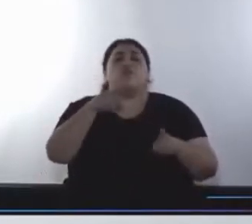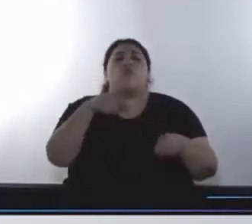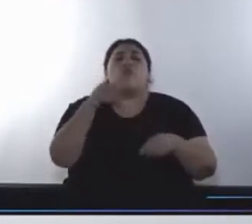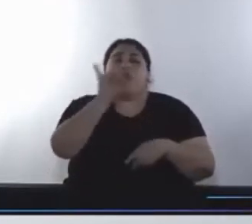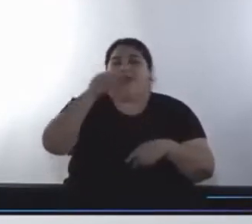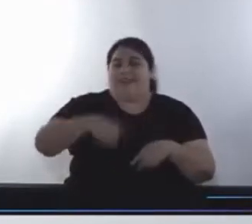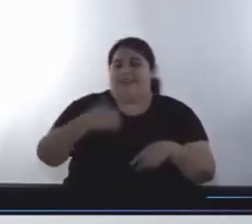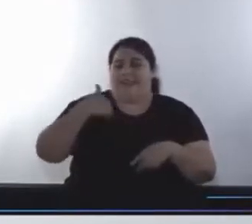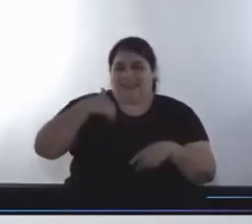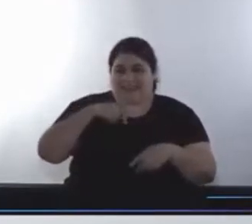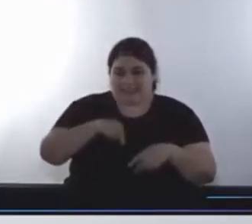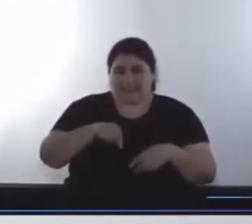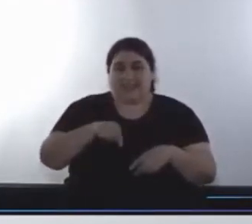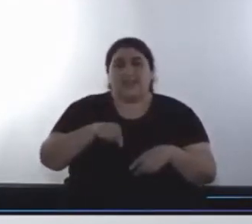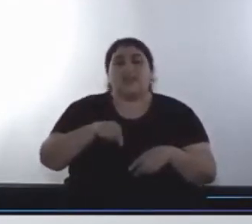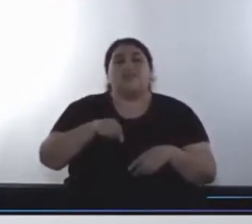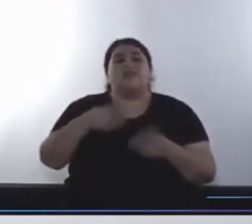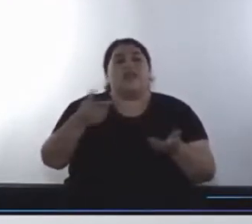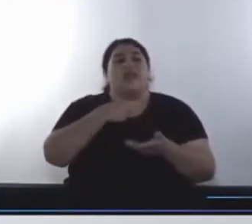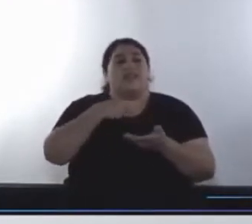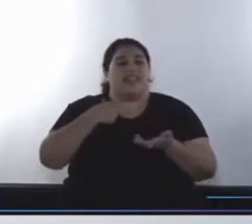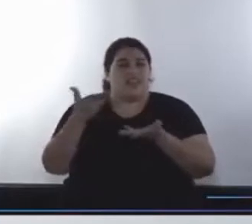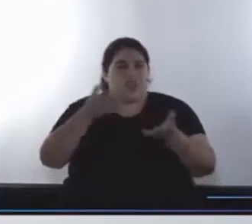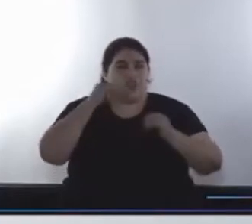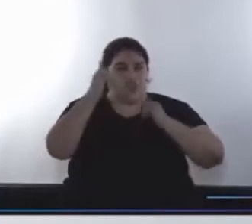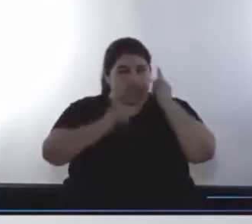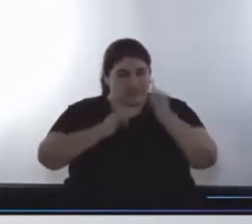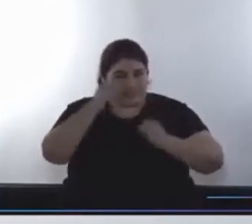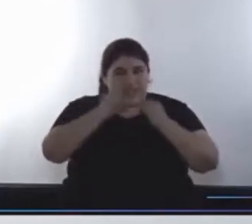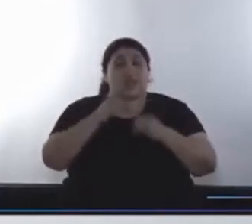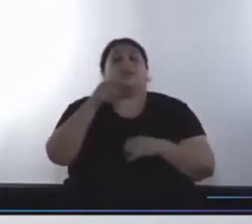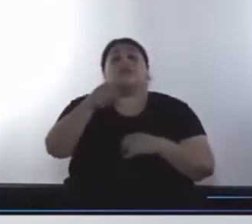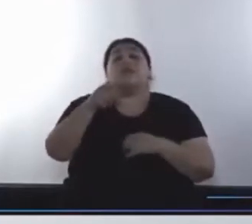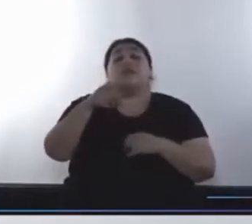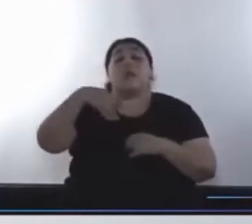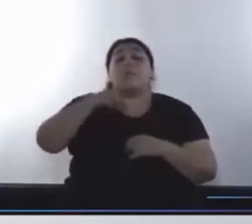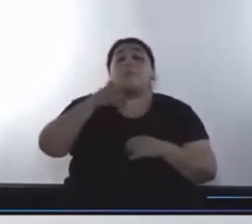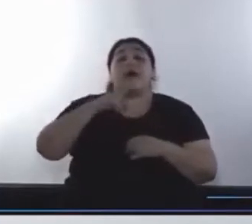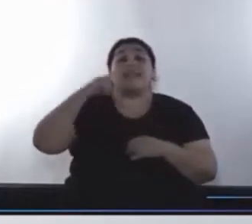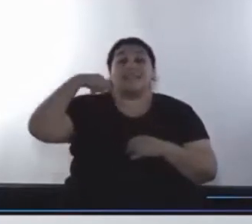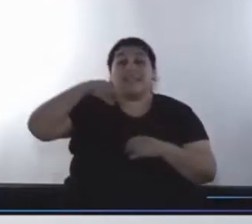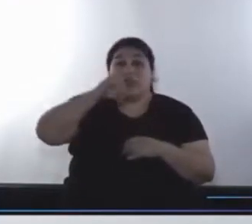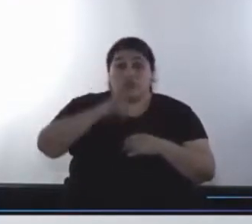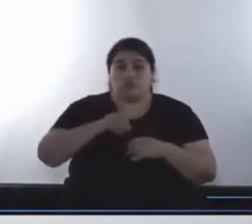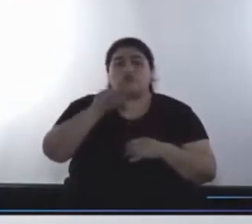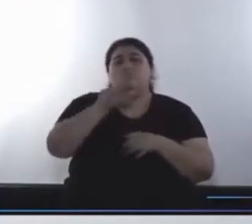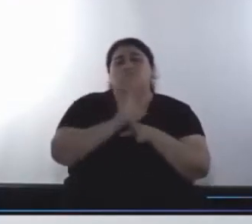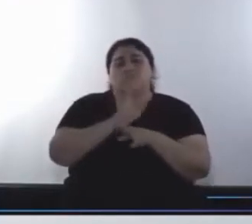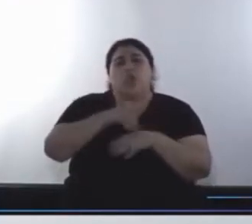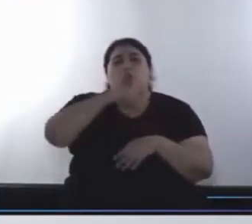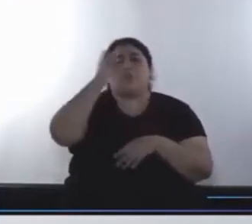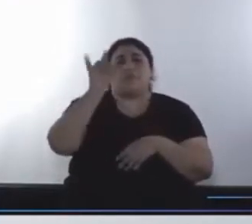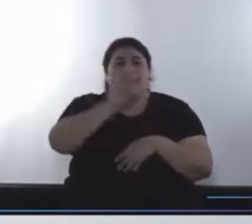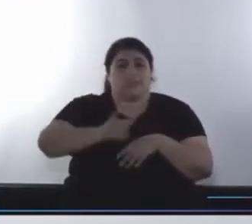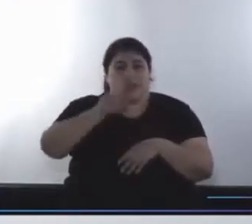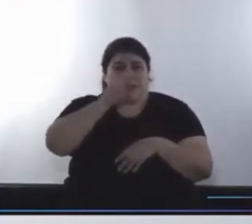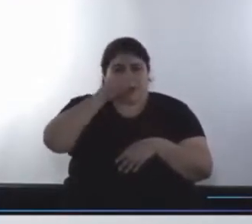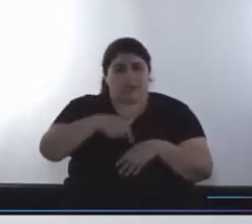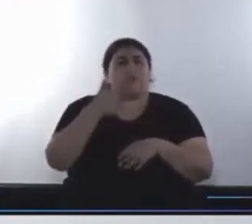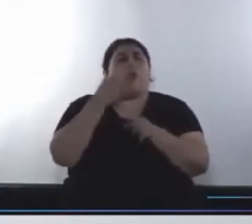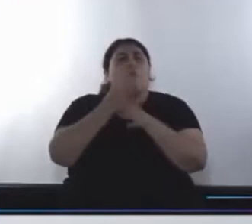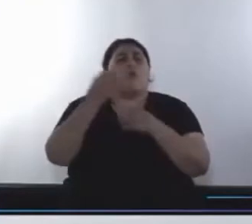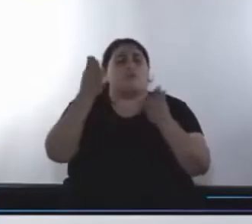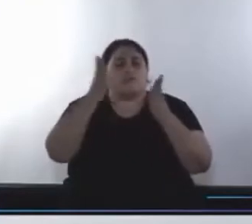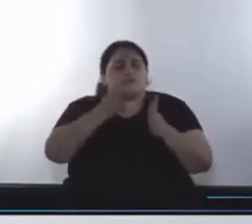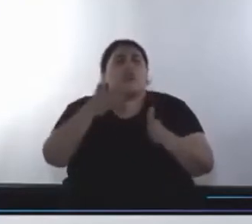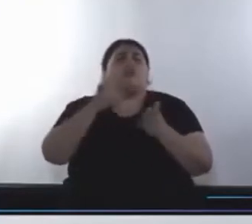Argentina. Bueno, quiero contarles que Horacio Martino es arquitecto por la Universidad Nacional de La Plata, con especialidad en